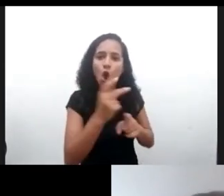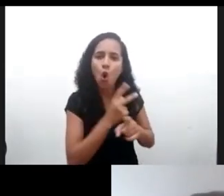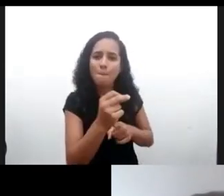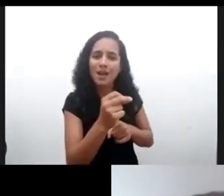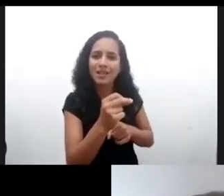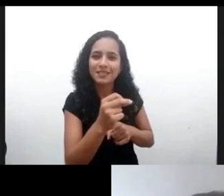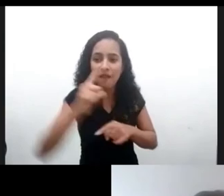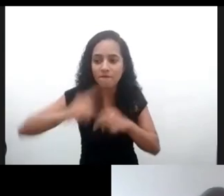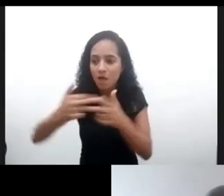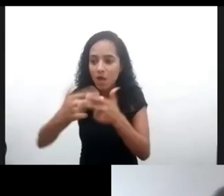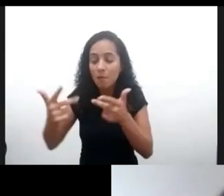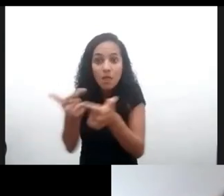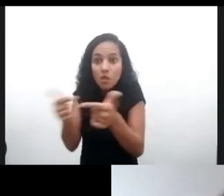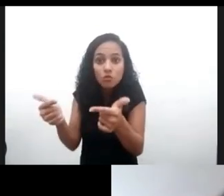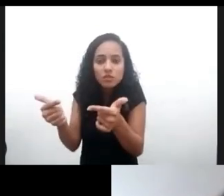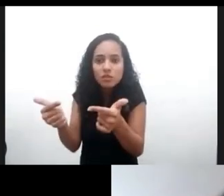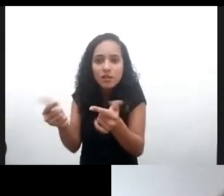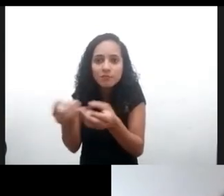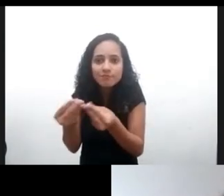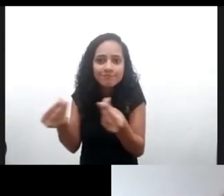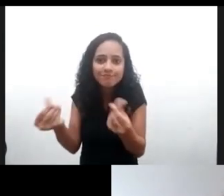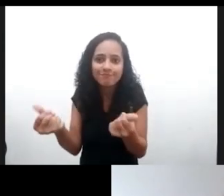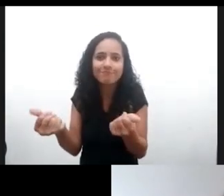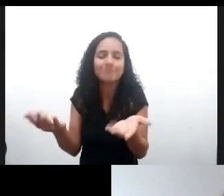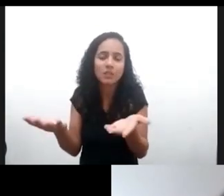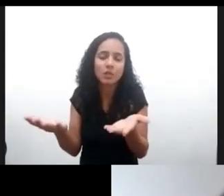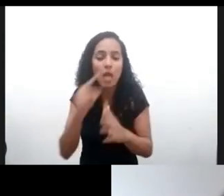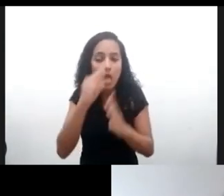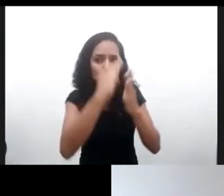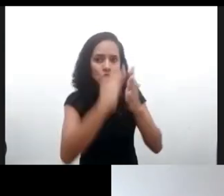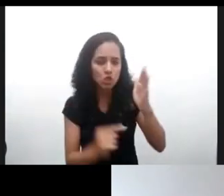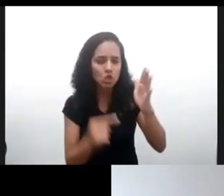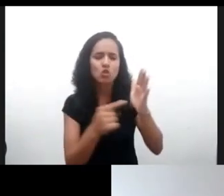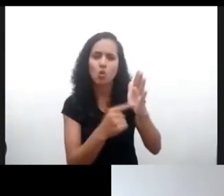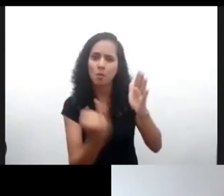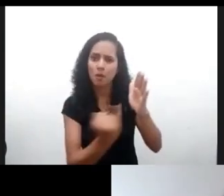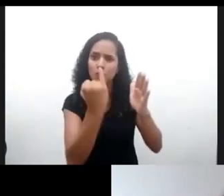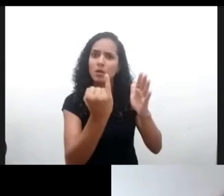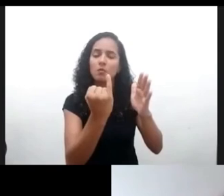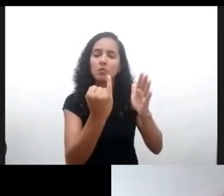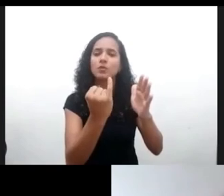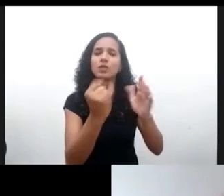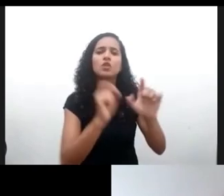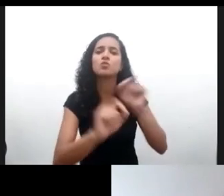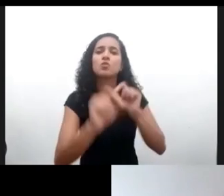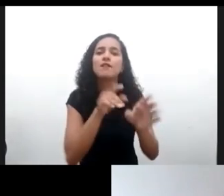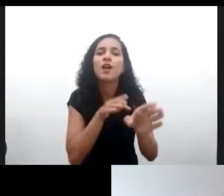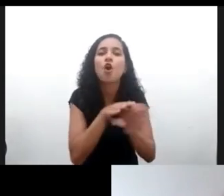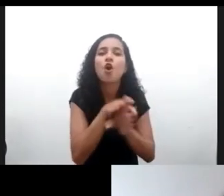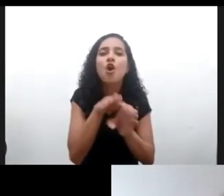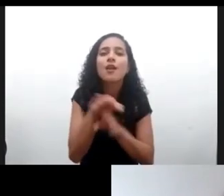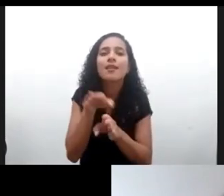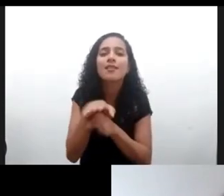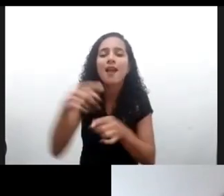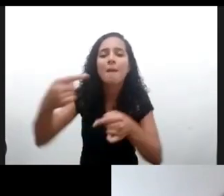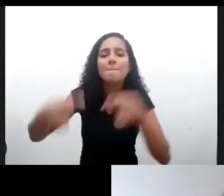es muy válido este documento en términos de que pueda orientar esas nuevas políticas. Porque estamos en un momento que, si bien